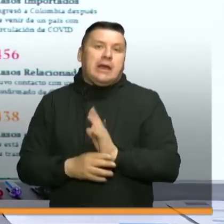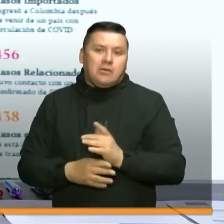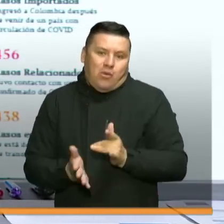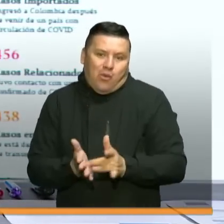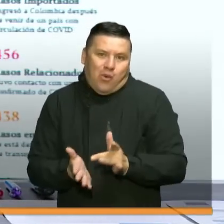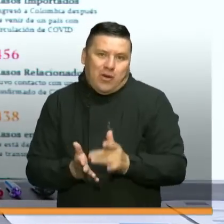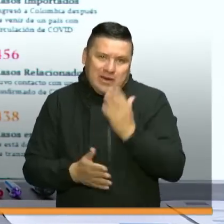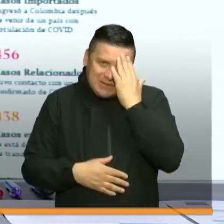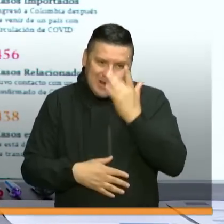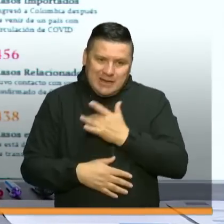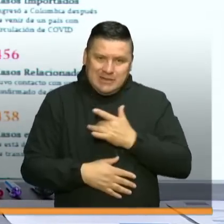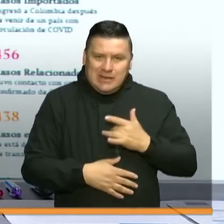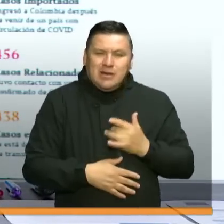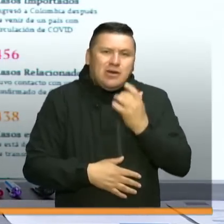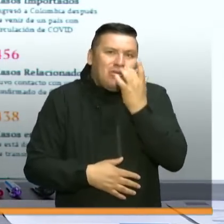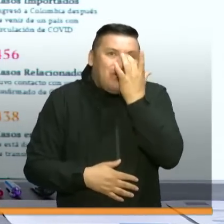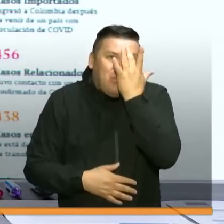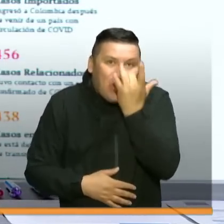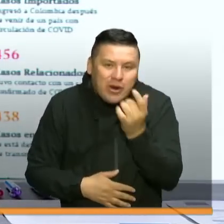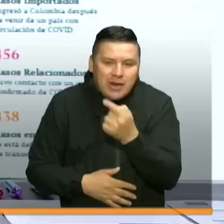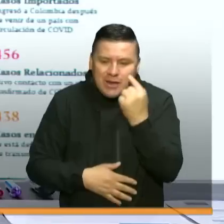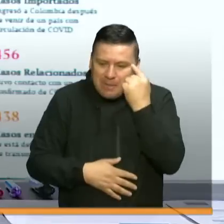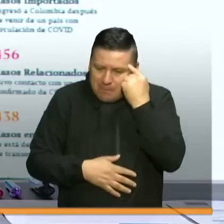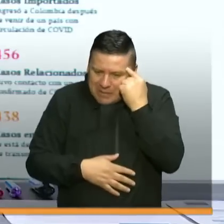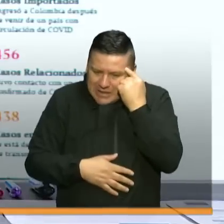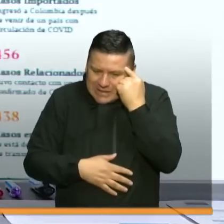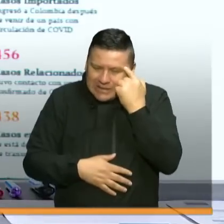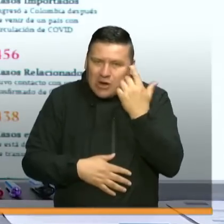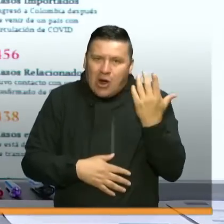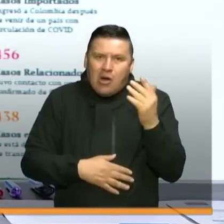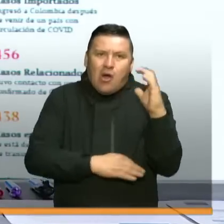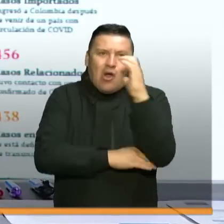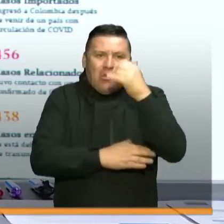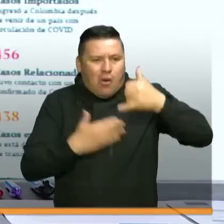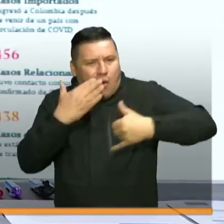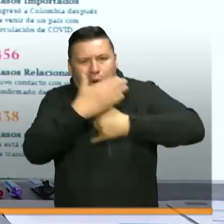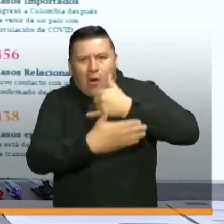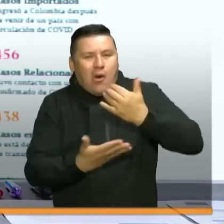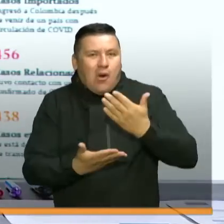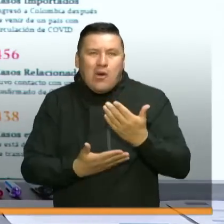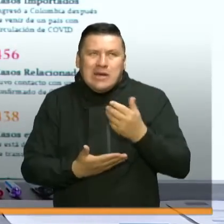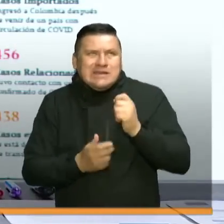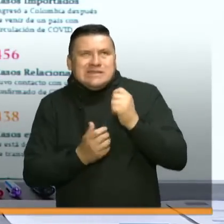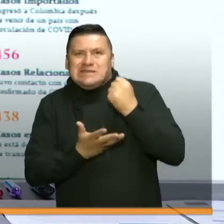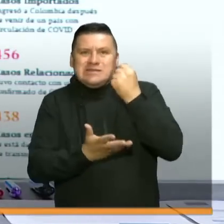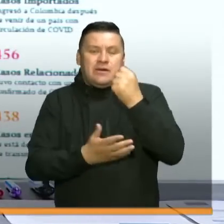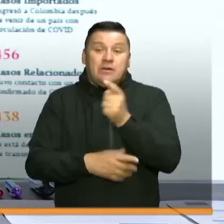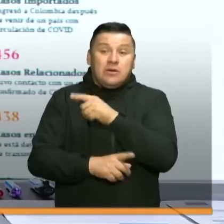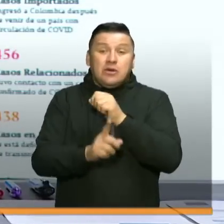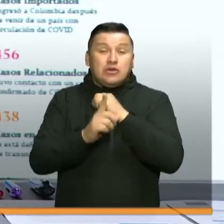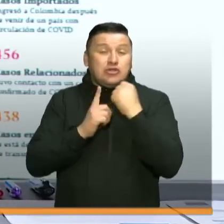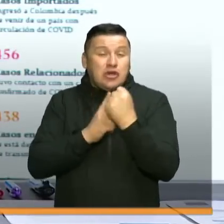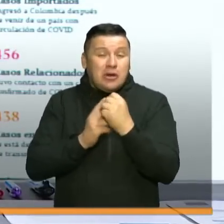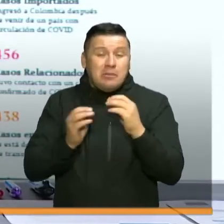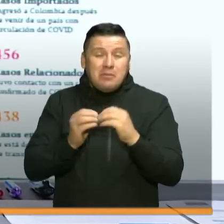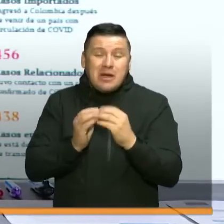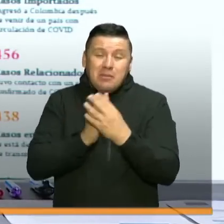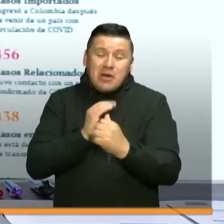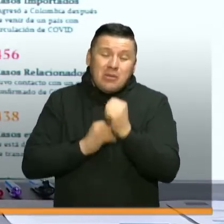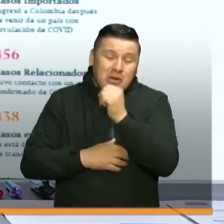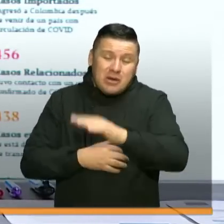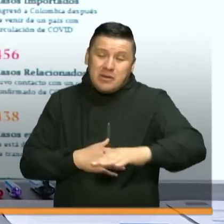emergencia sanitaria. ¿Por qué? Porque estamos pensando en muchísimos colombianos. Y desde el punto de vista social, en la población más vulnerable,